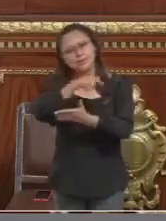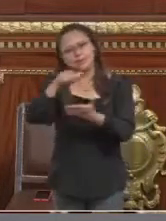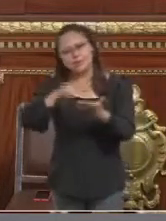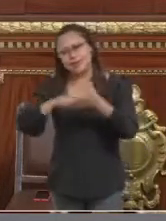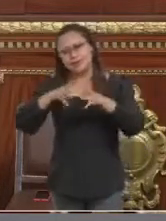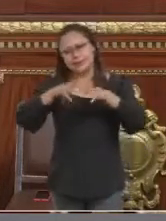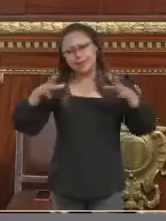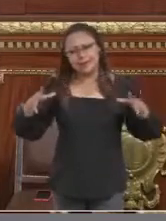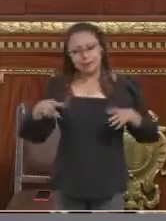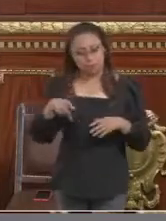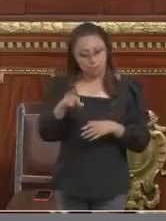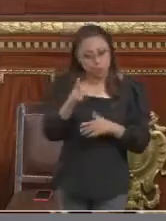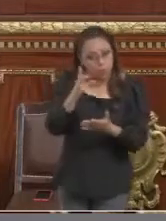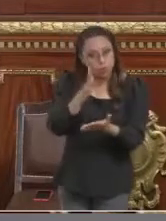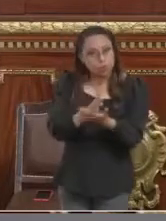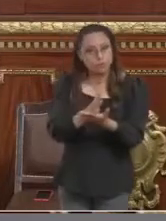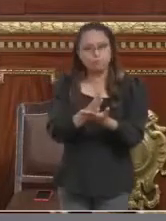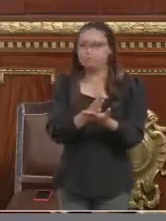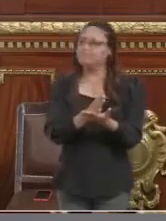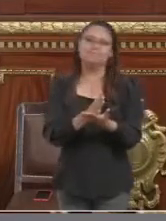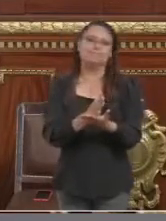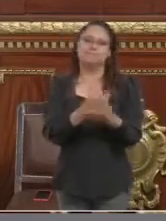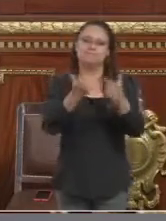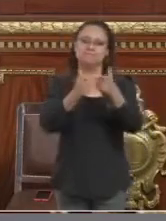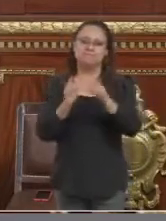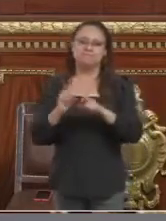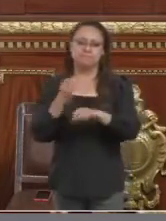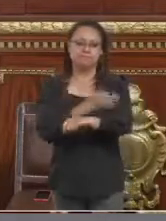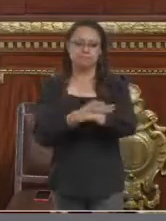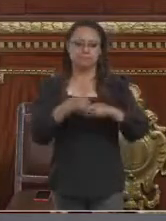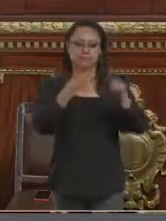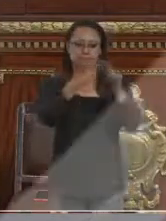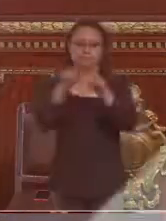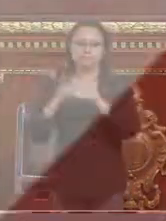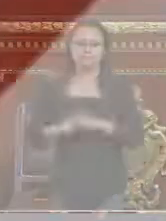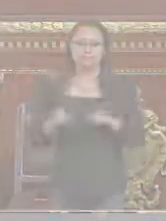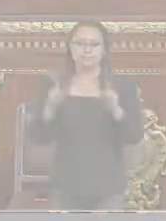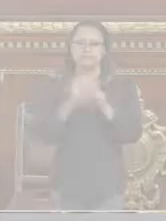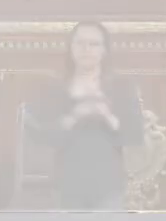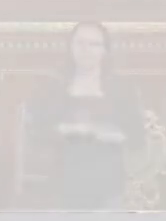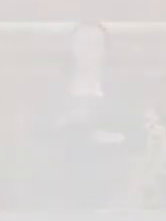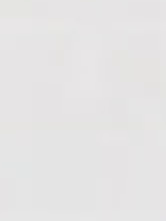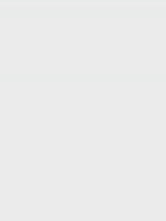nada más que no es única, es diversa. Es cuanto, diputado presidente. Gracias. Gracias.